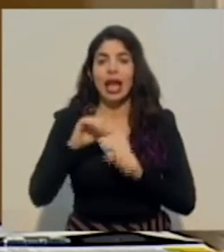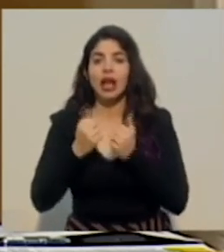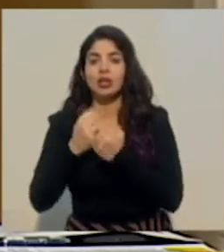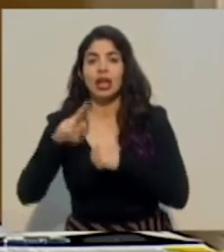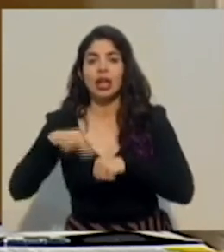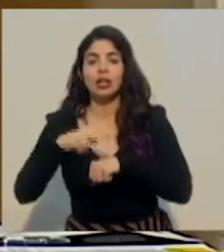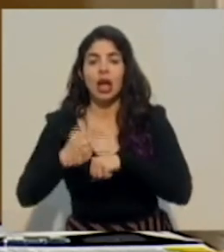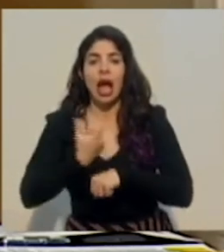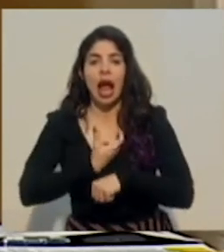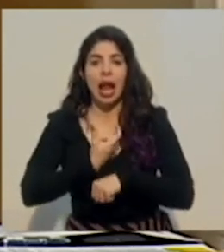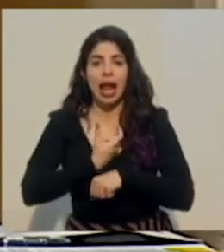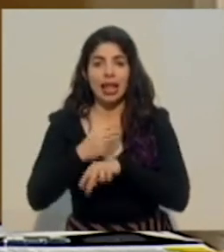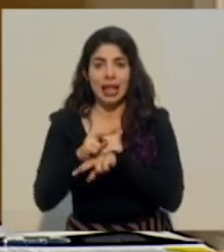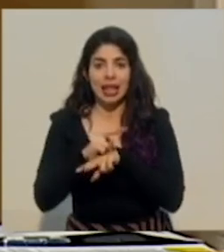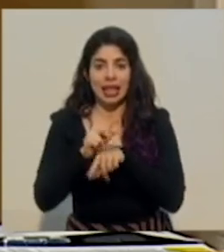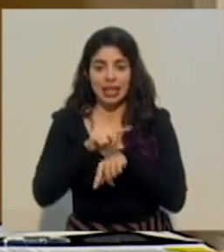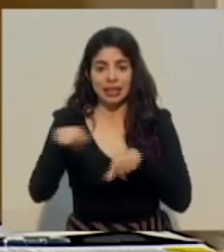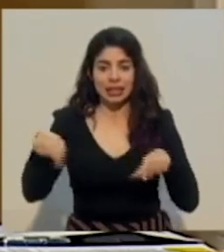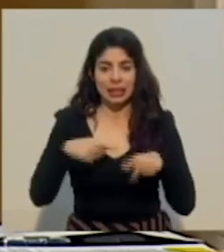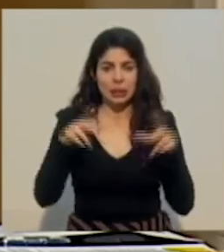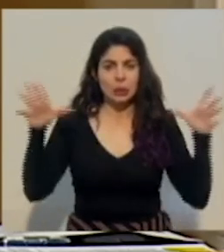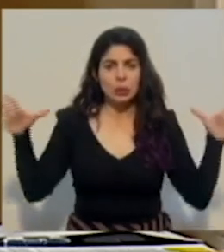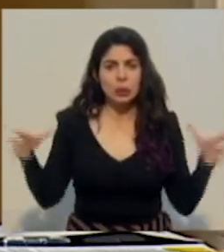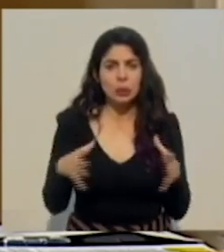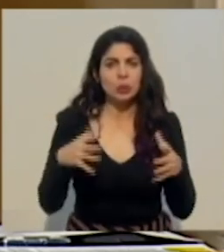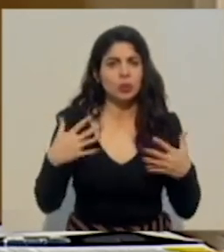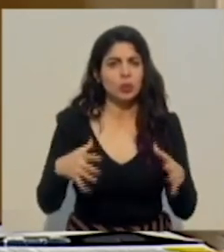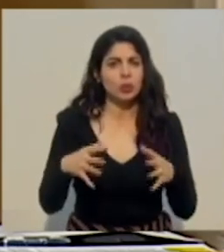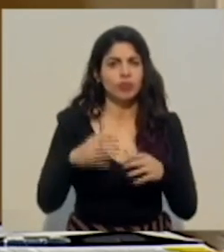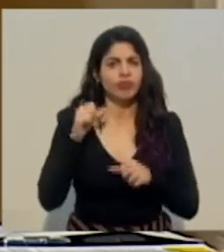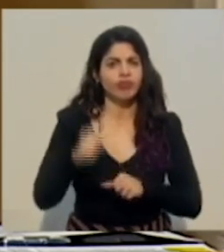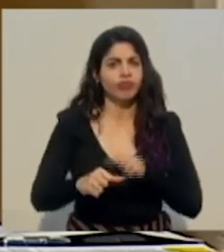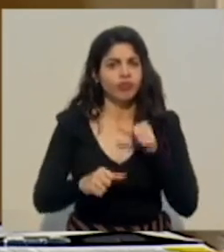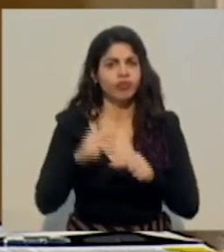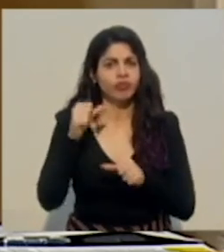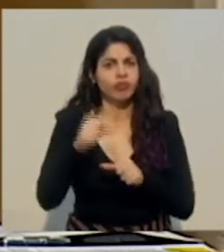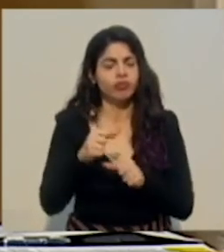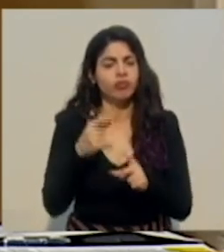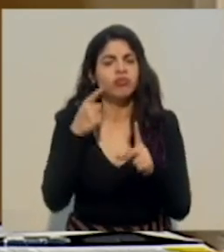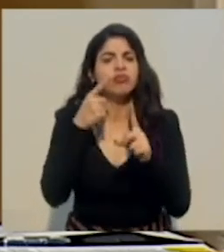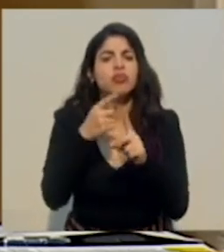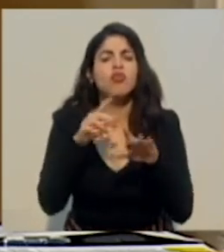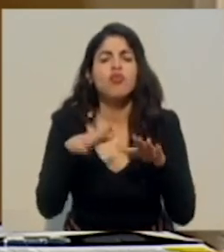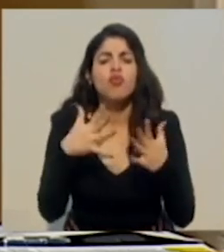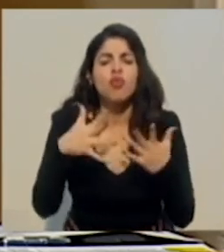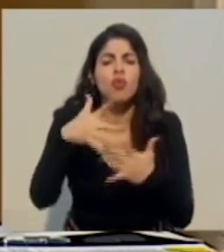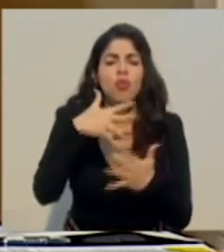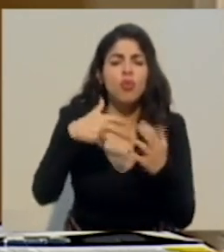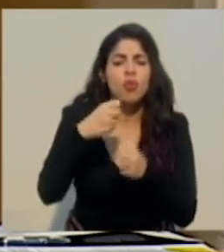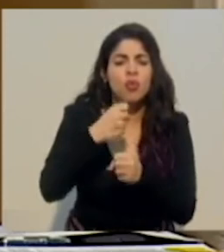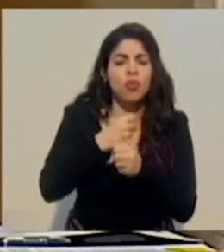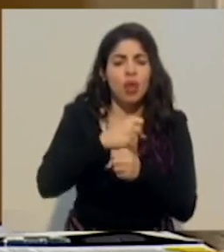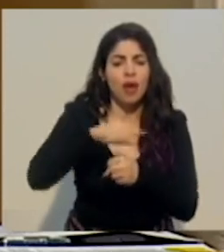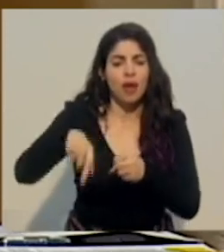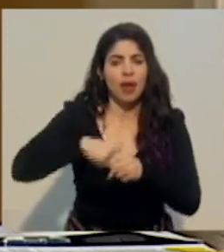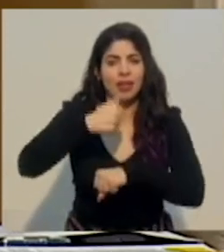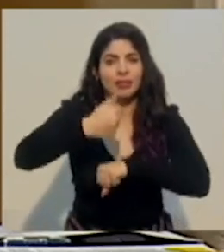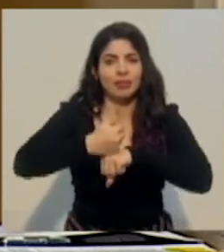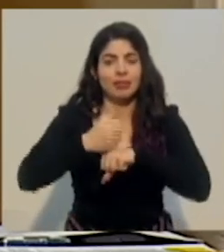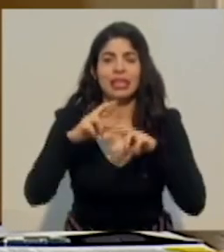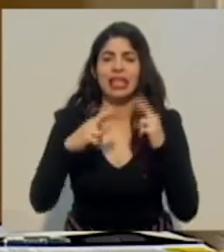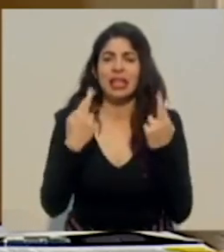en el marco de la dinámica de trabajo que establecimos sesiones bastante intensas